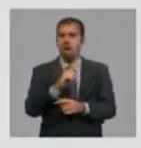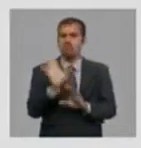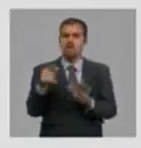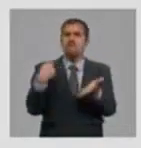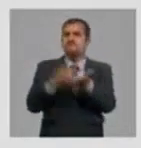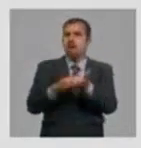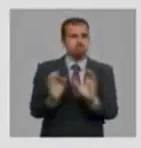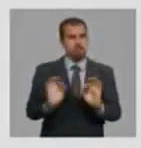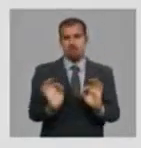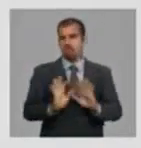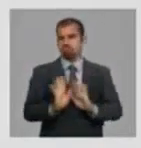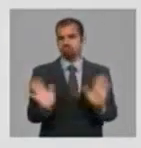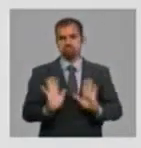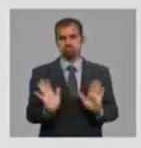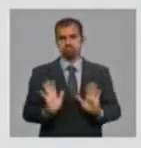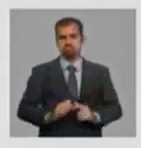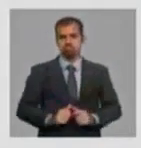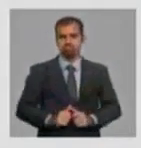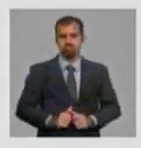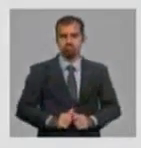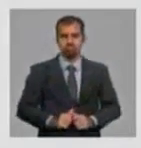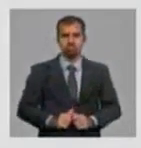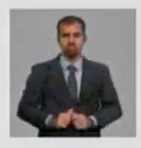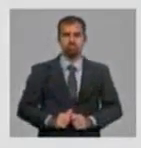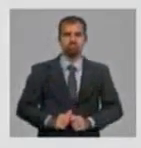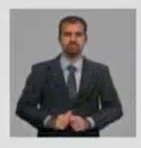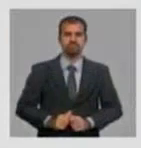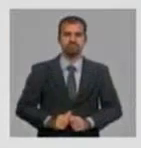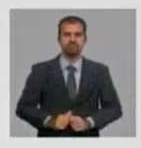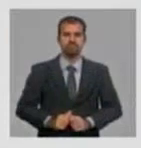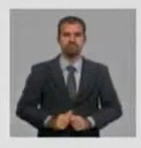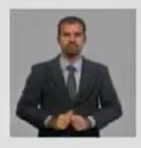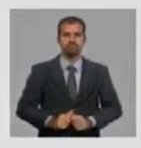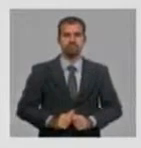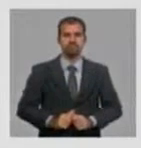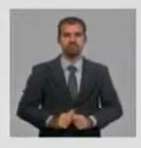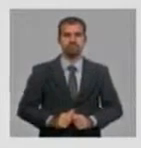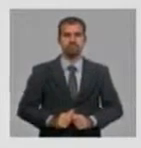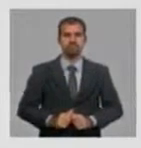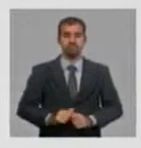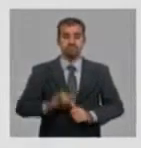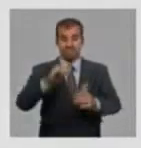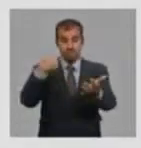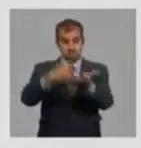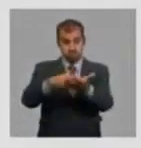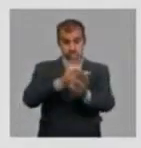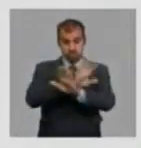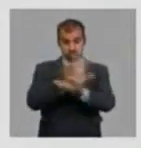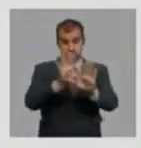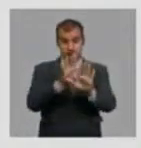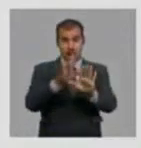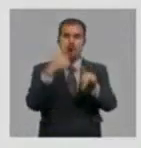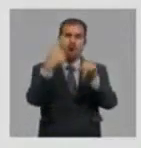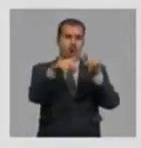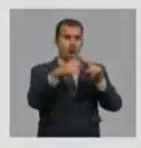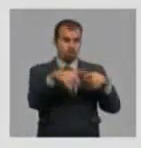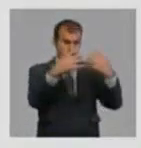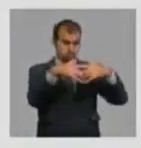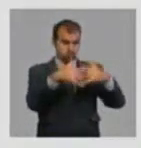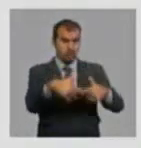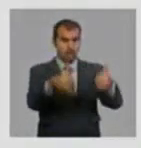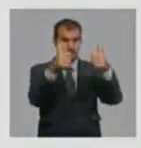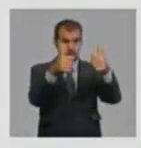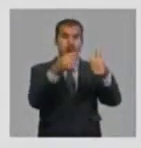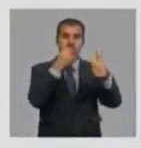esas condiciones. Y autorizan la distribución de utilidades por impuestos a los trabajadores. O pueden usar